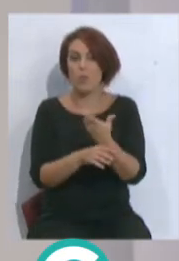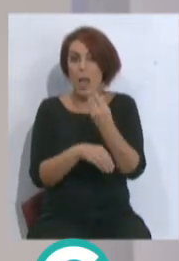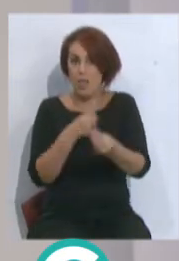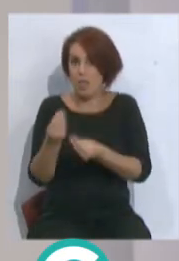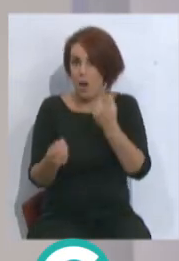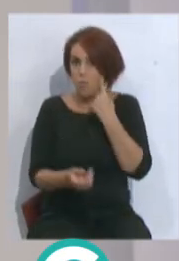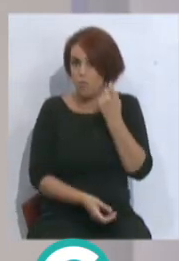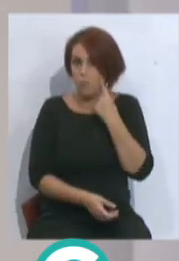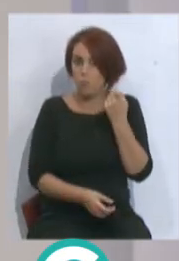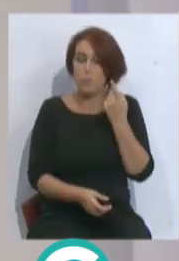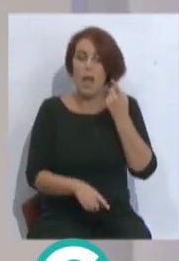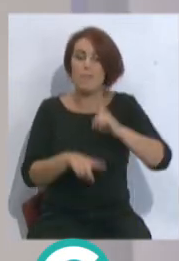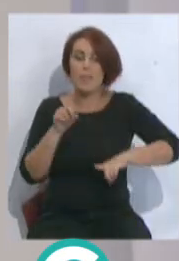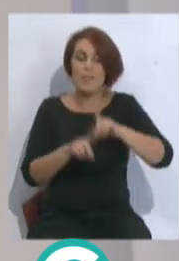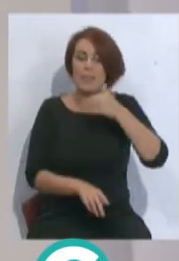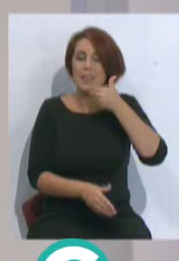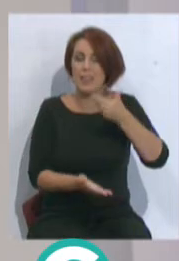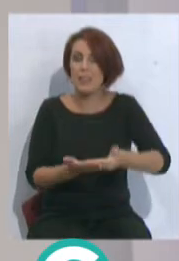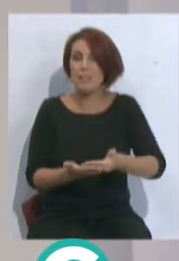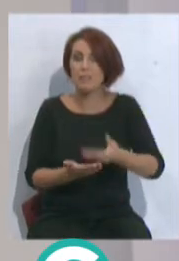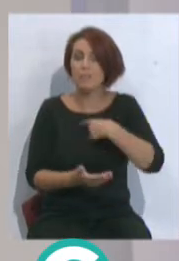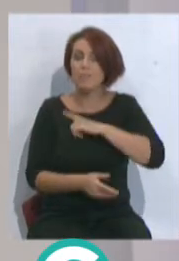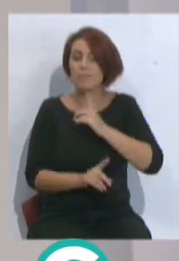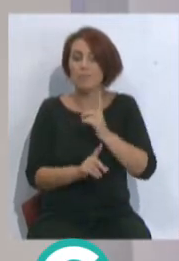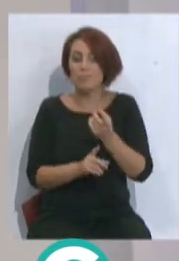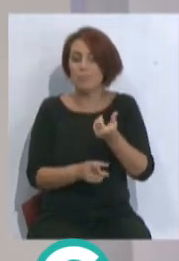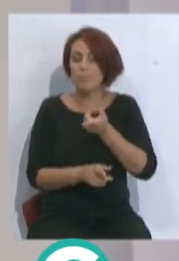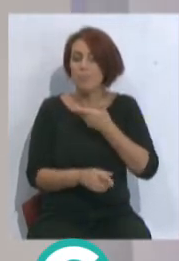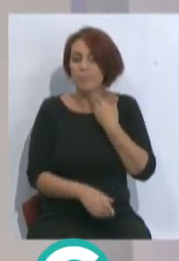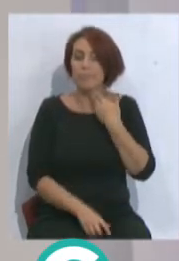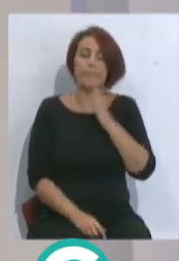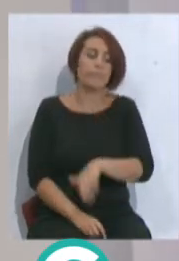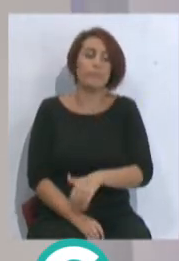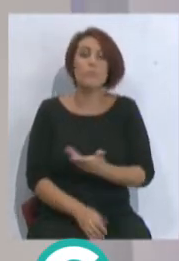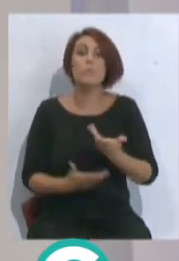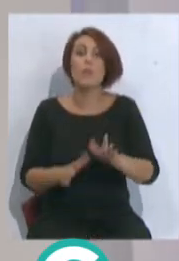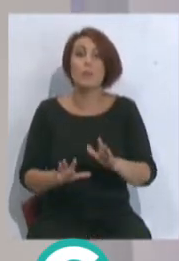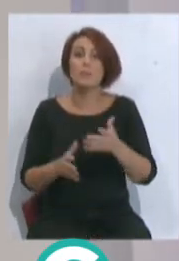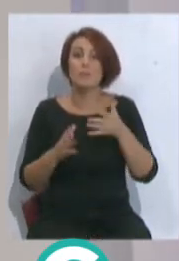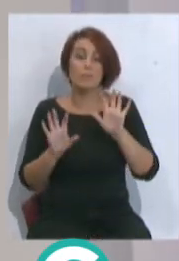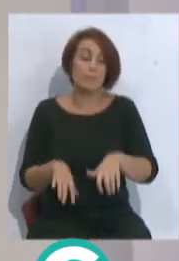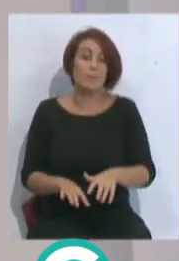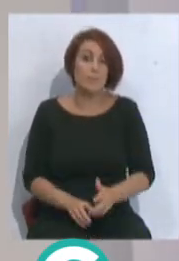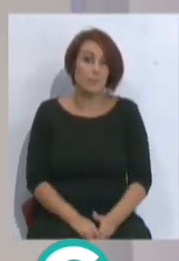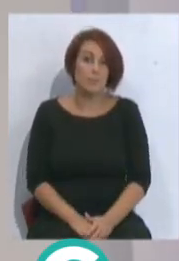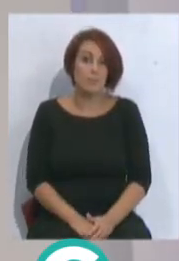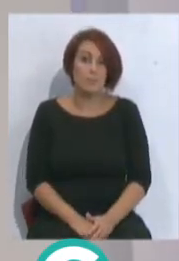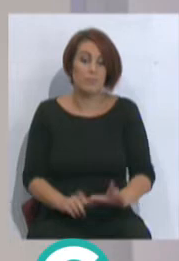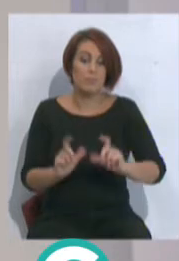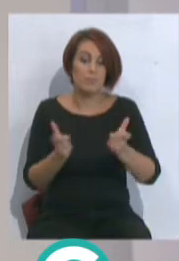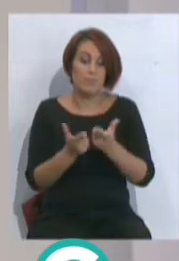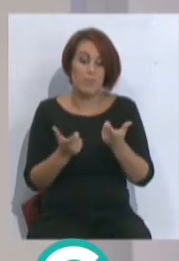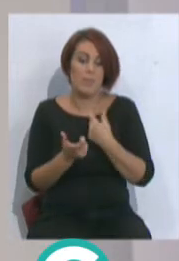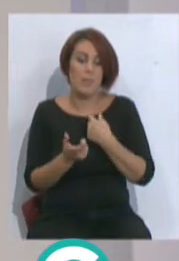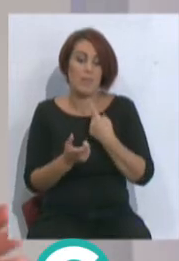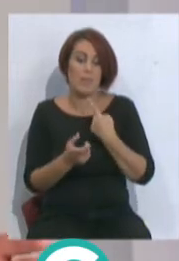o hace a veces aburrido, a nosotros tampoco nos gusta. Pero el Cádiz es consciente de